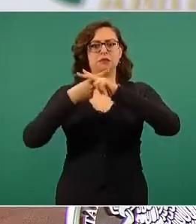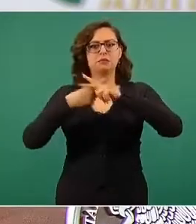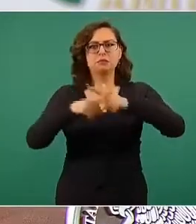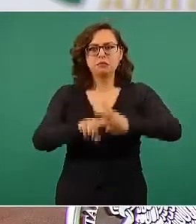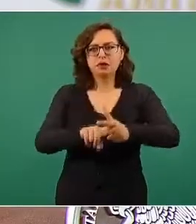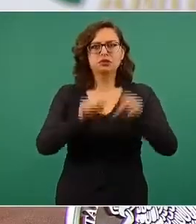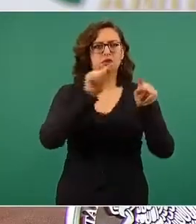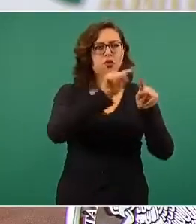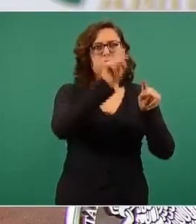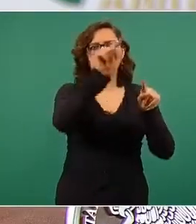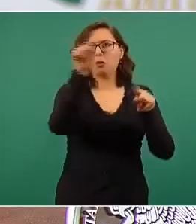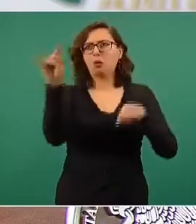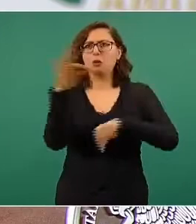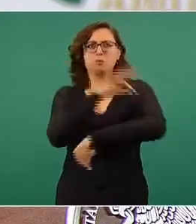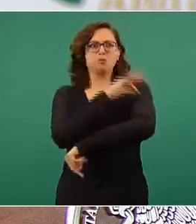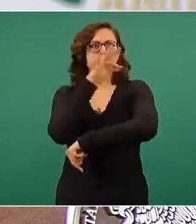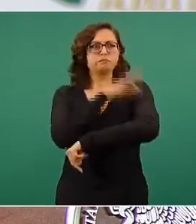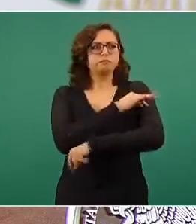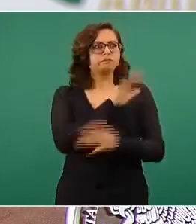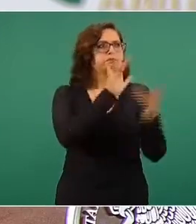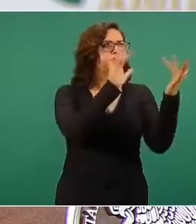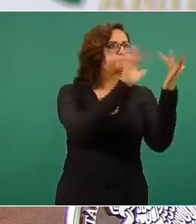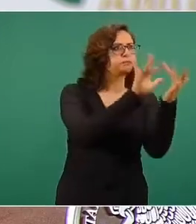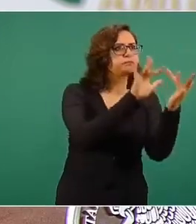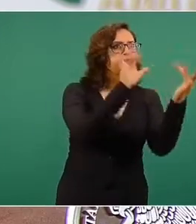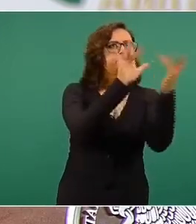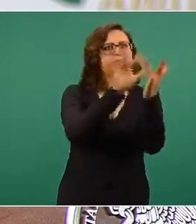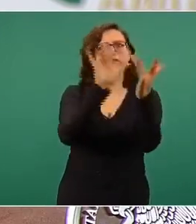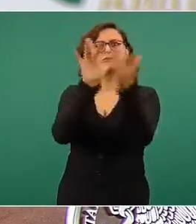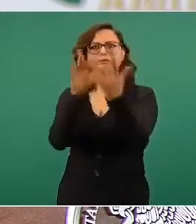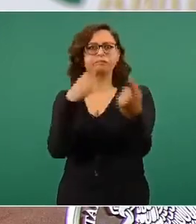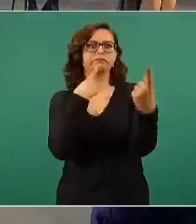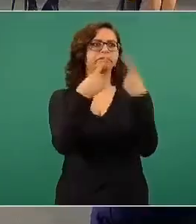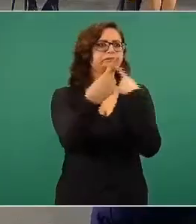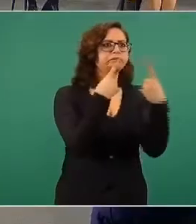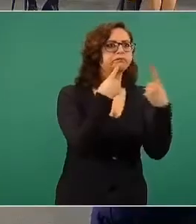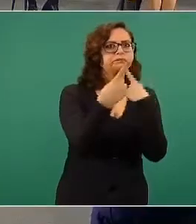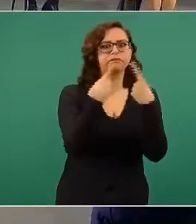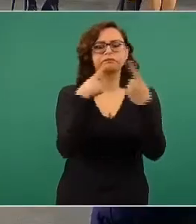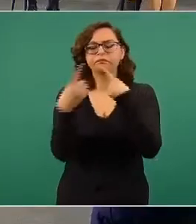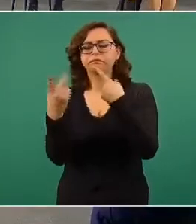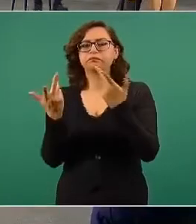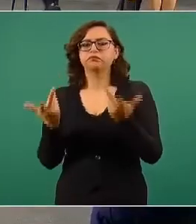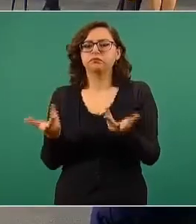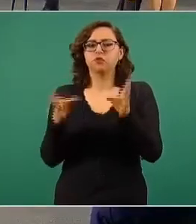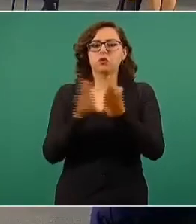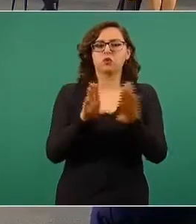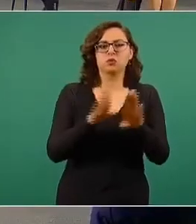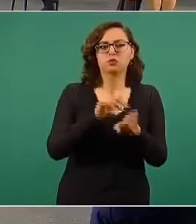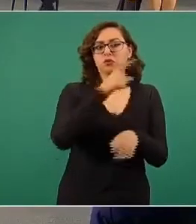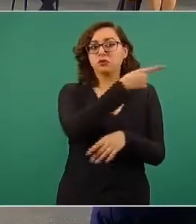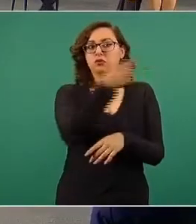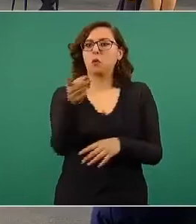laboratorios que estaban ensayando